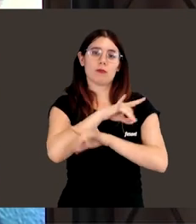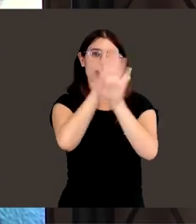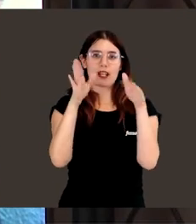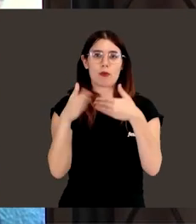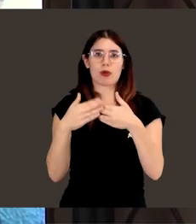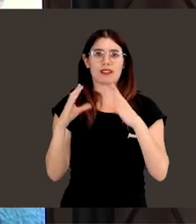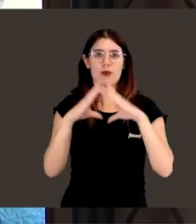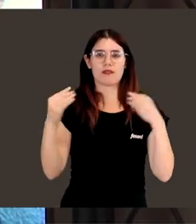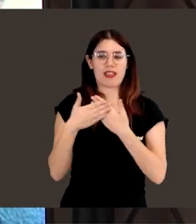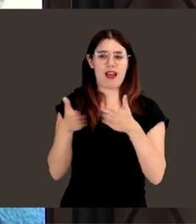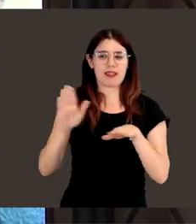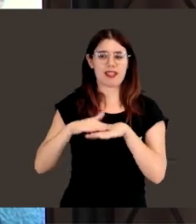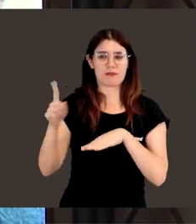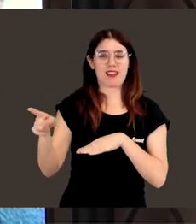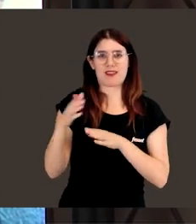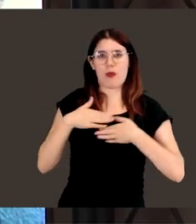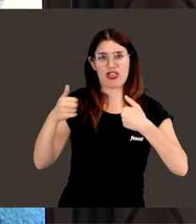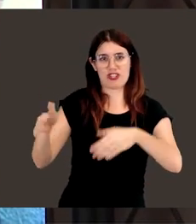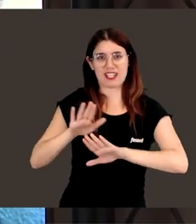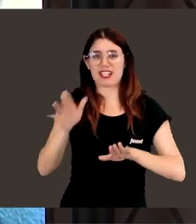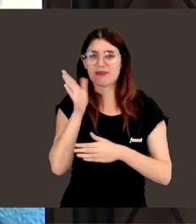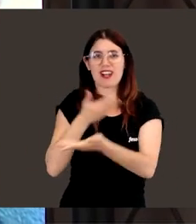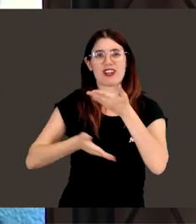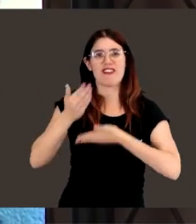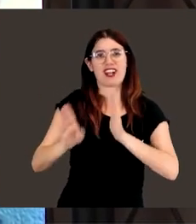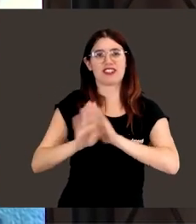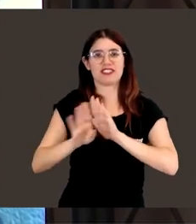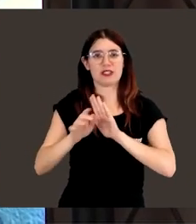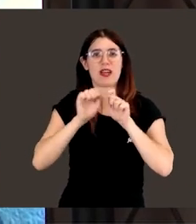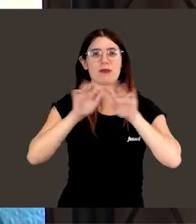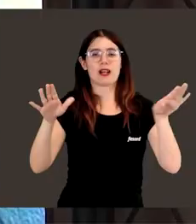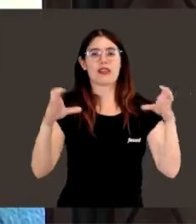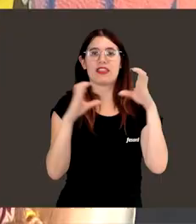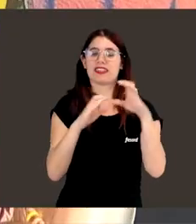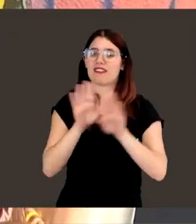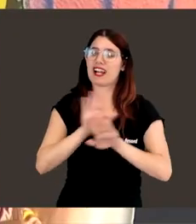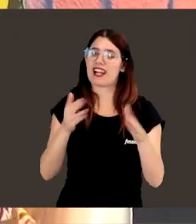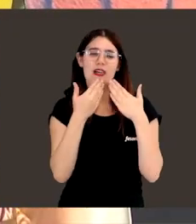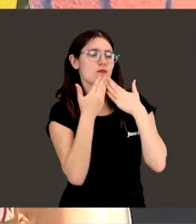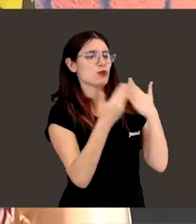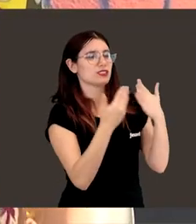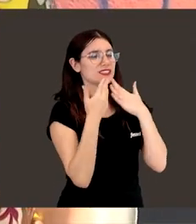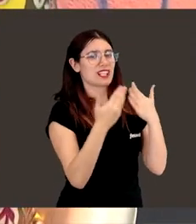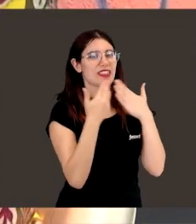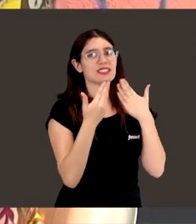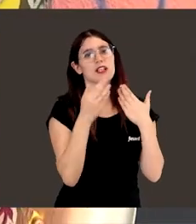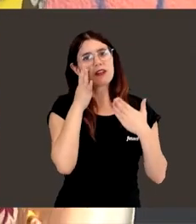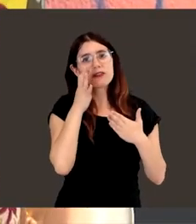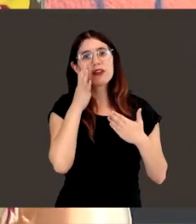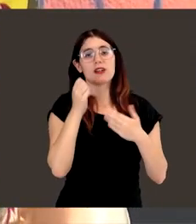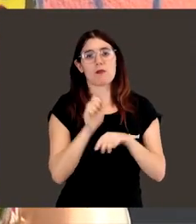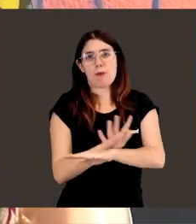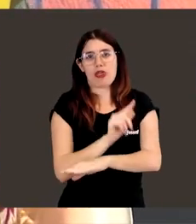universidad, abiertas para seguir colaborando en la divulgación. muchas gracias. muchísimas gracias, la verdad que ha sido muy